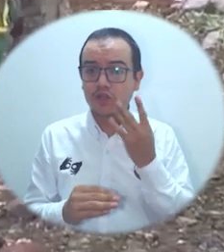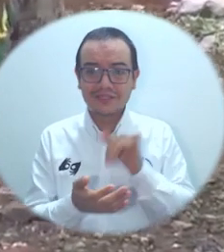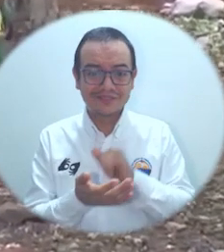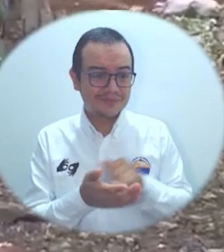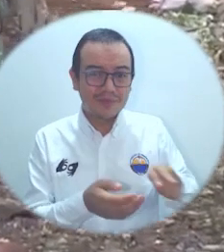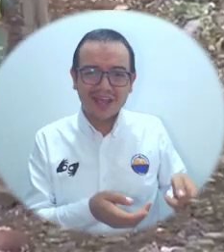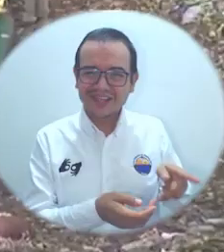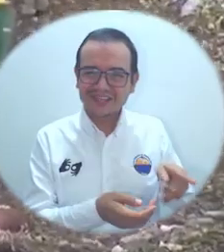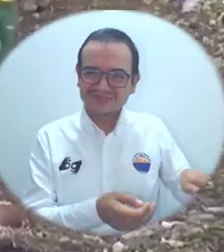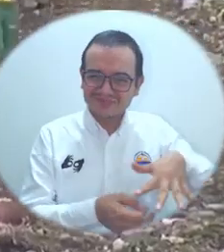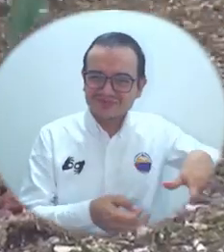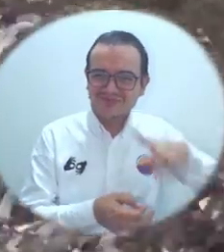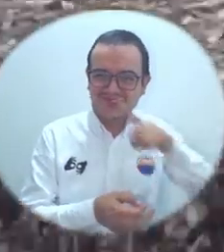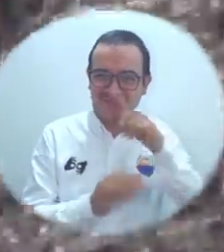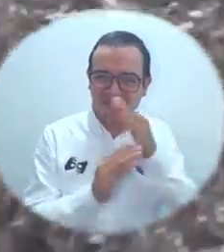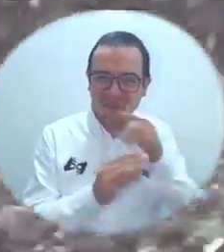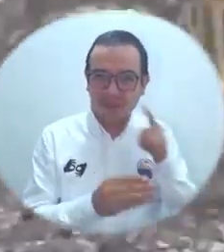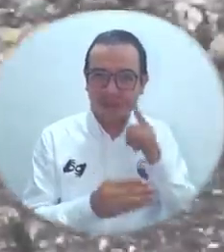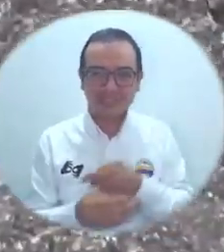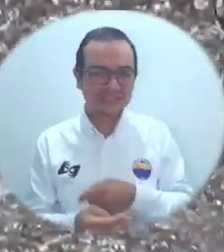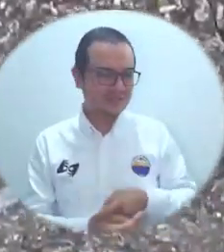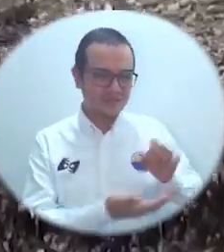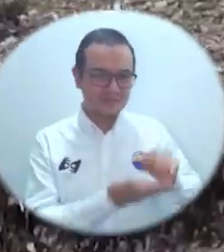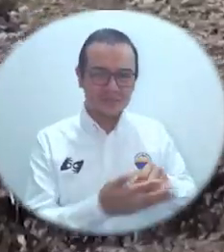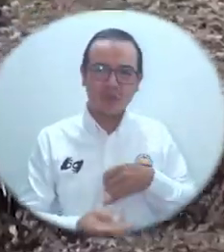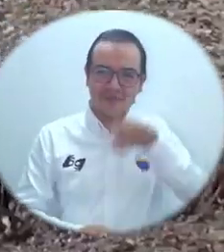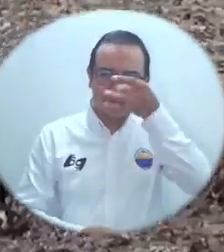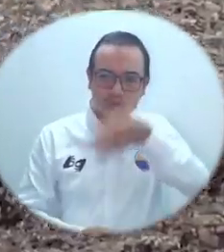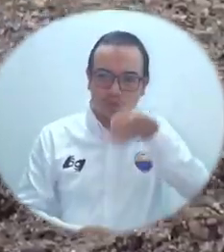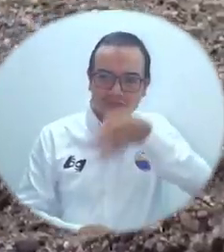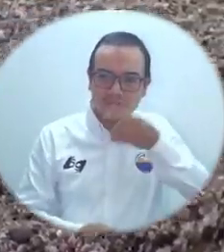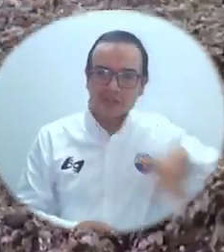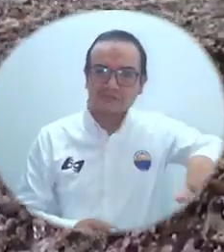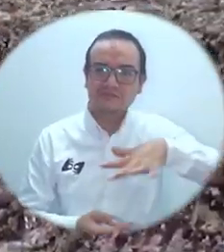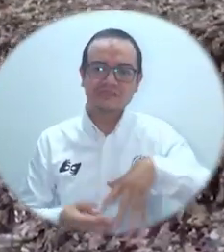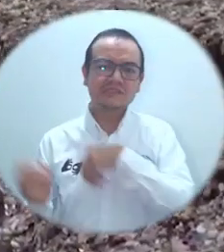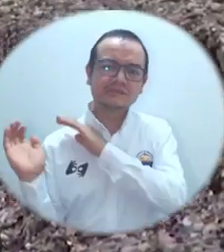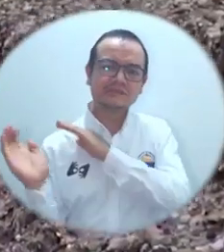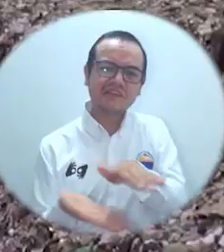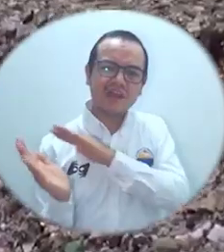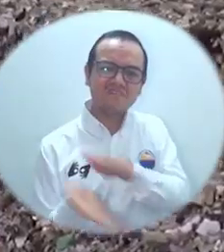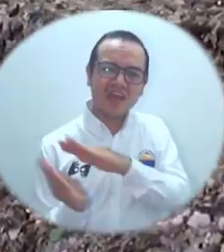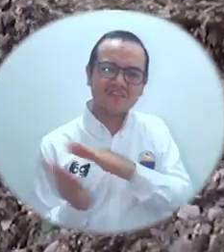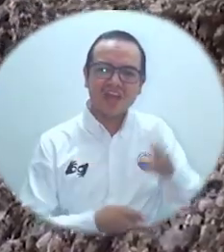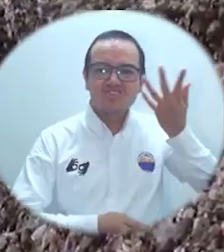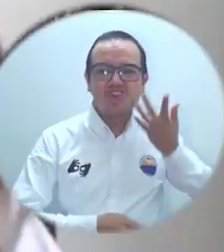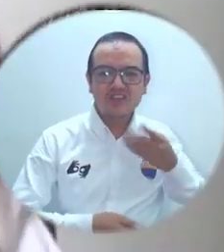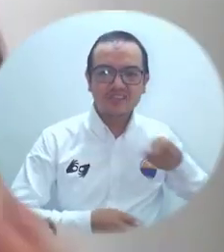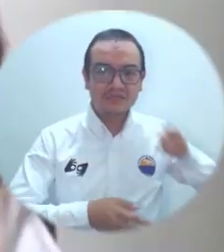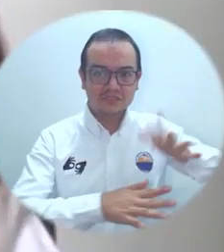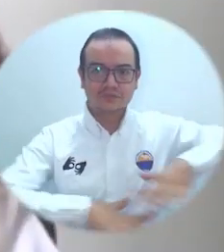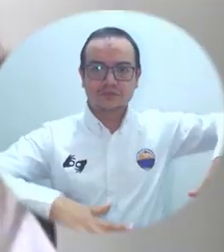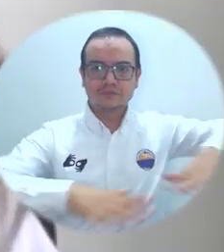sanitario, llega una gran cantidad de residuos que disminuyen la vida útil de estos sitios de disposición final,